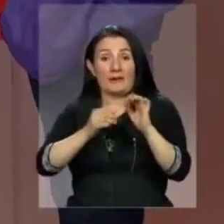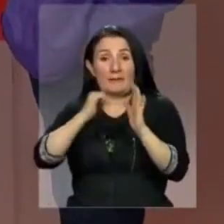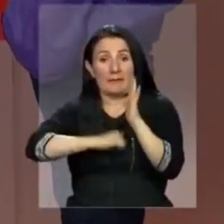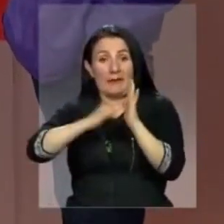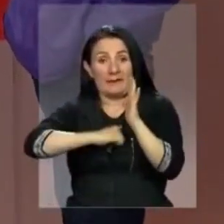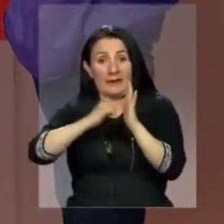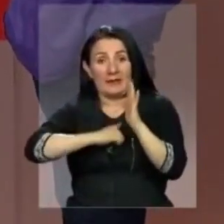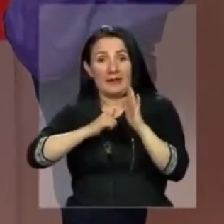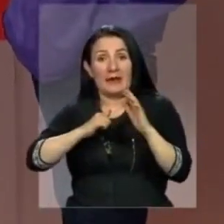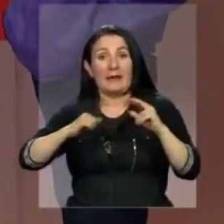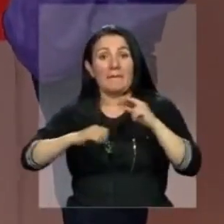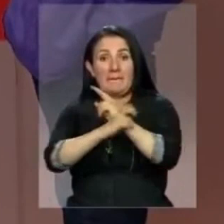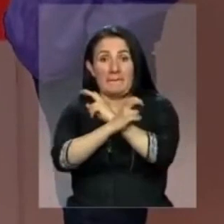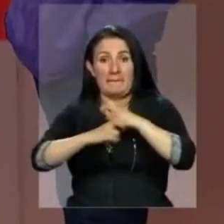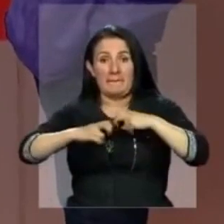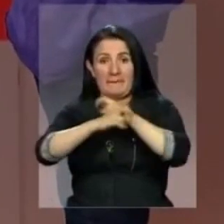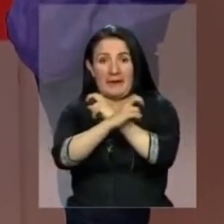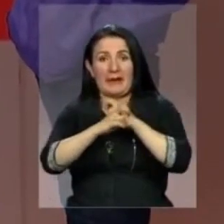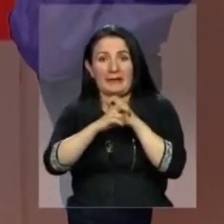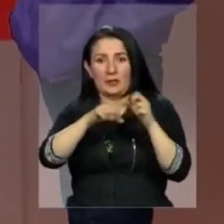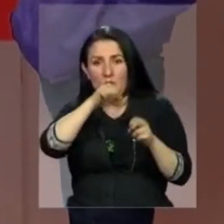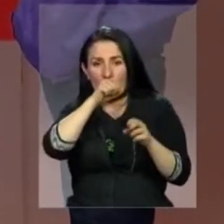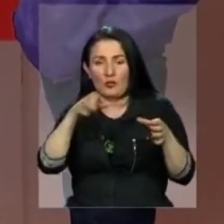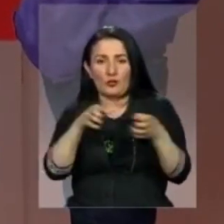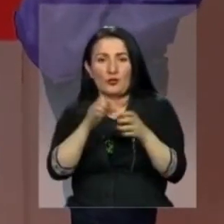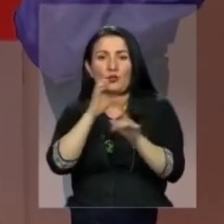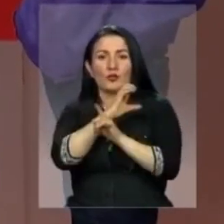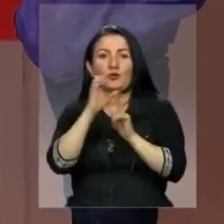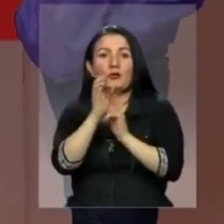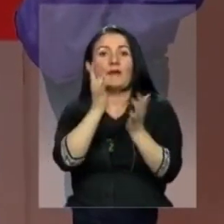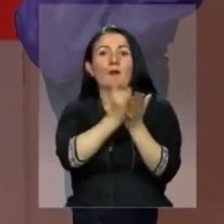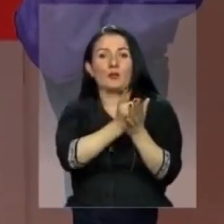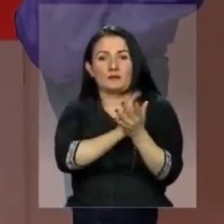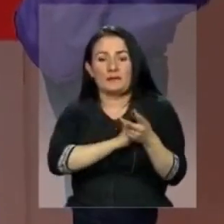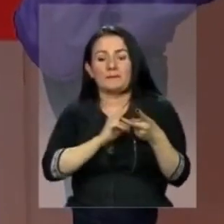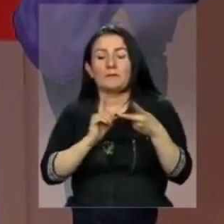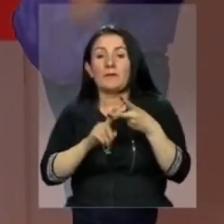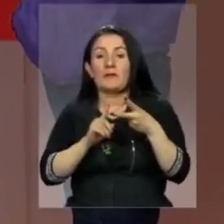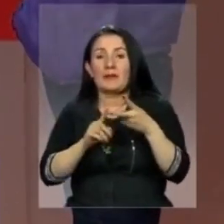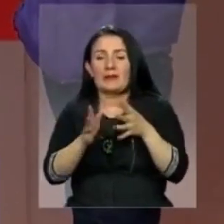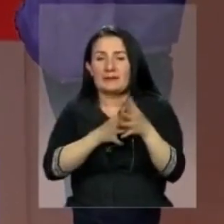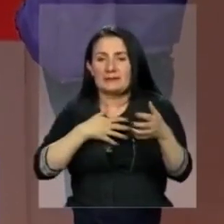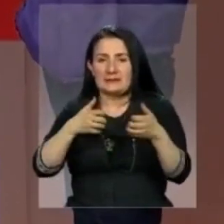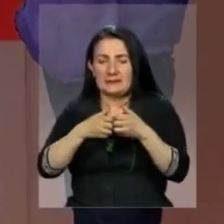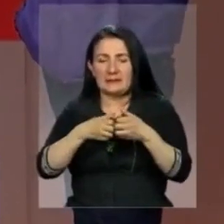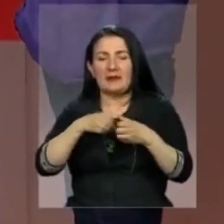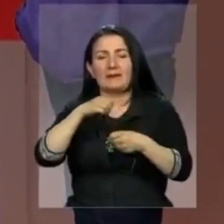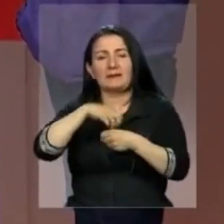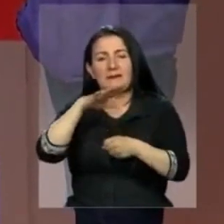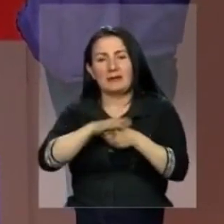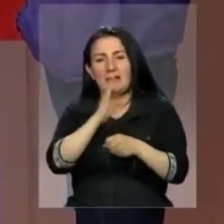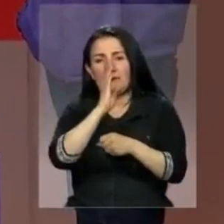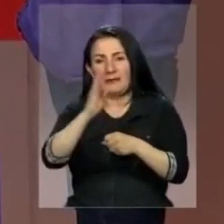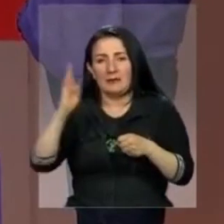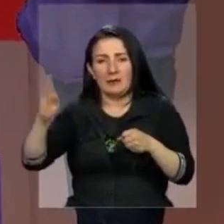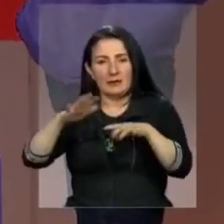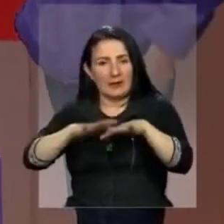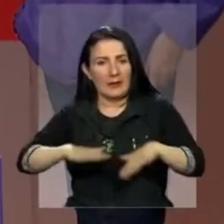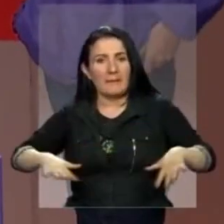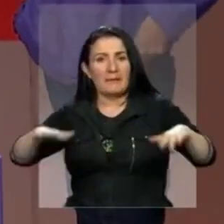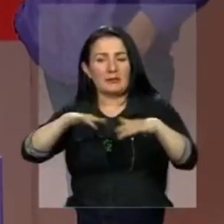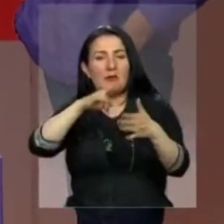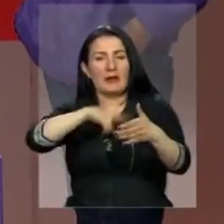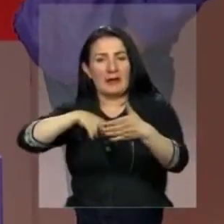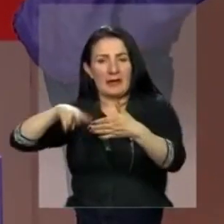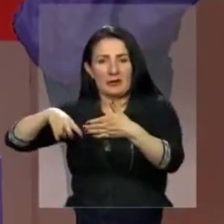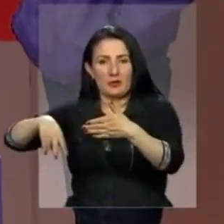y el desarrollo del parque arqueológico y del patrimonio cultural de Usme. El sistema distrital de bibliotecas, espacios no convencionales de